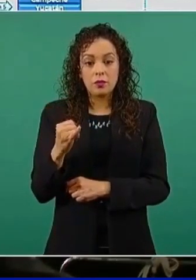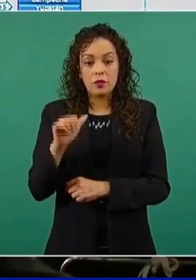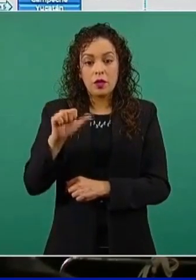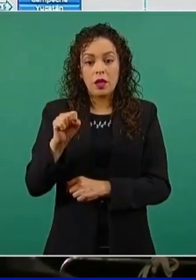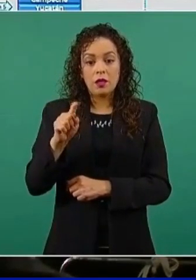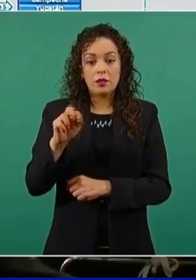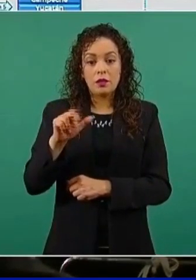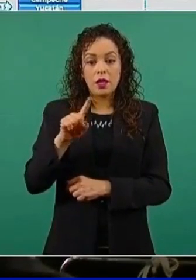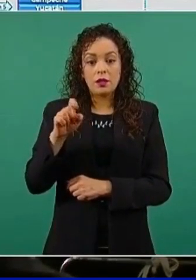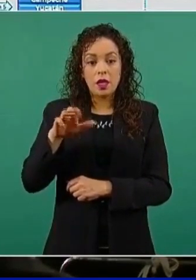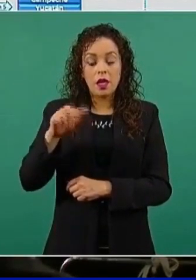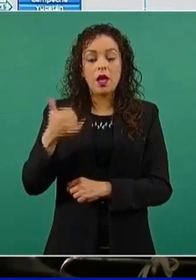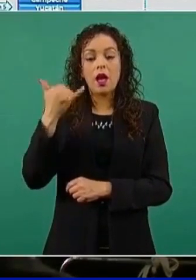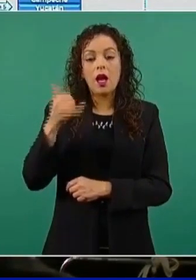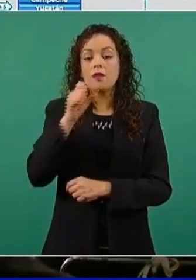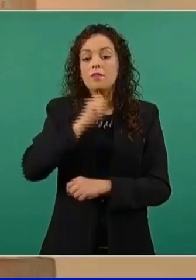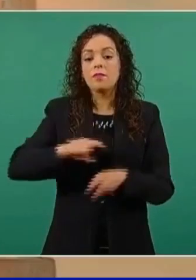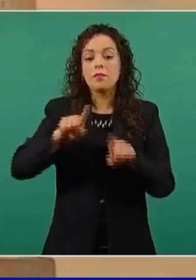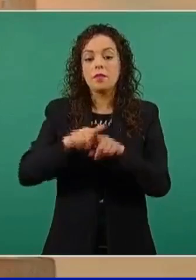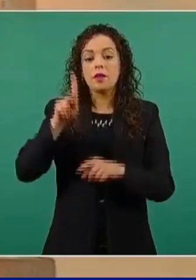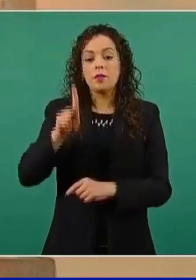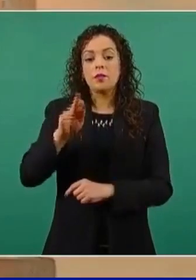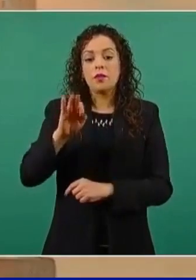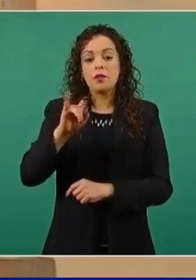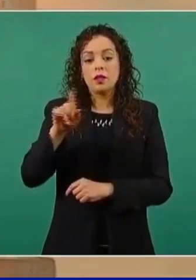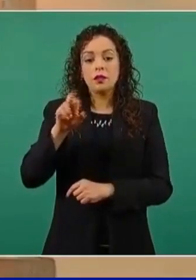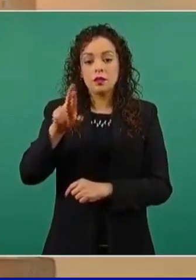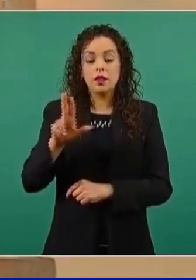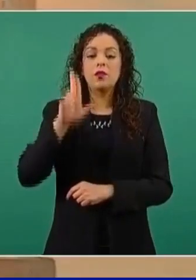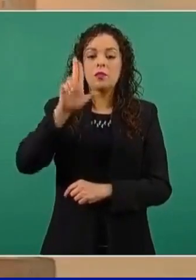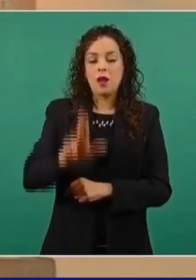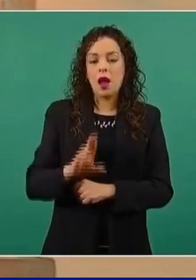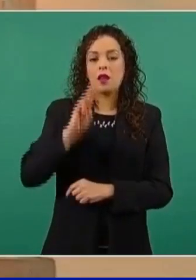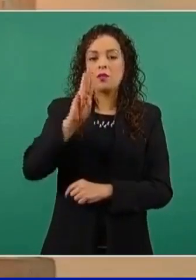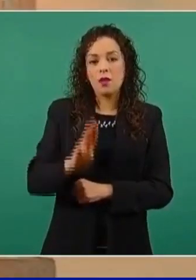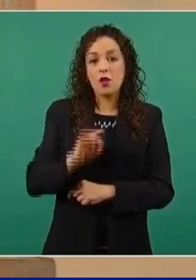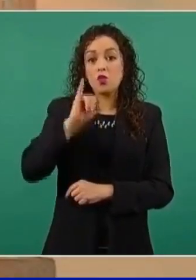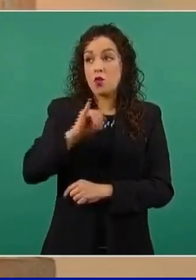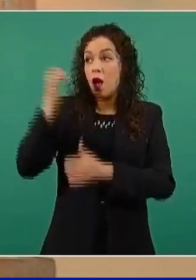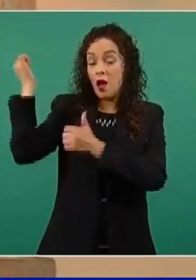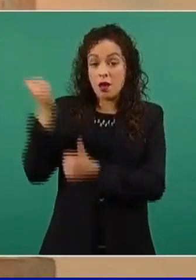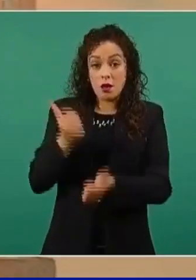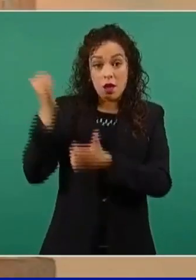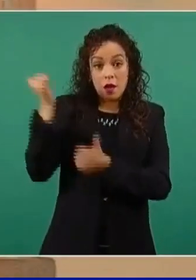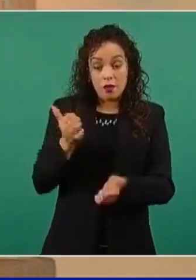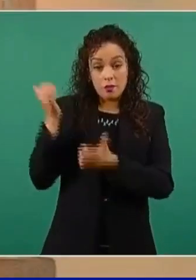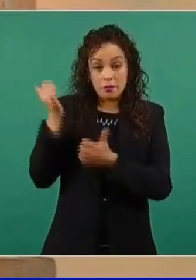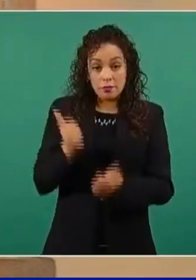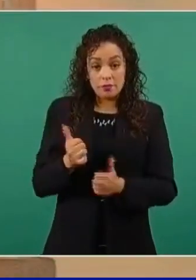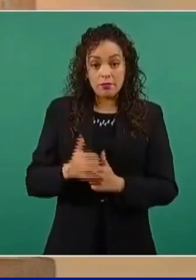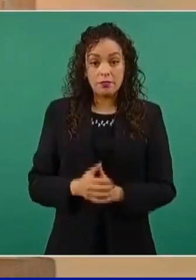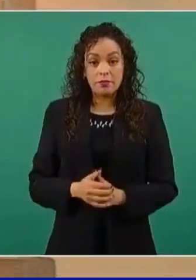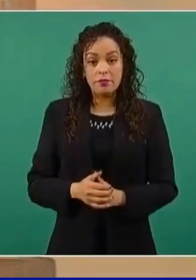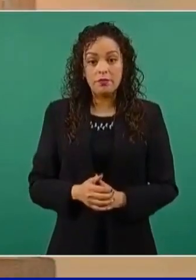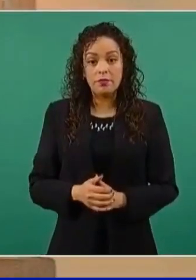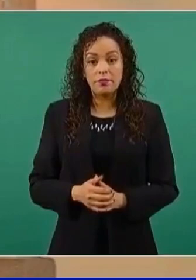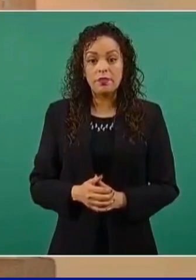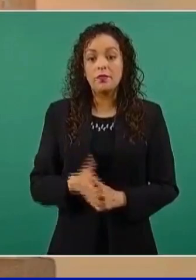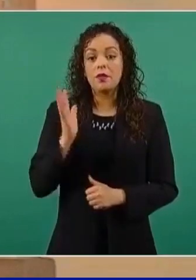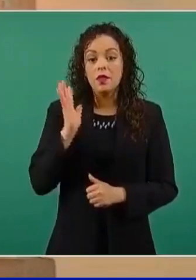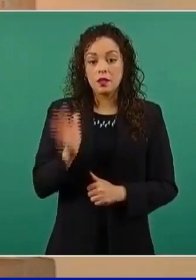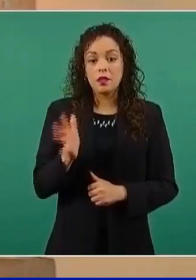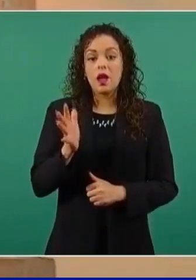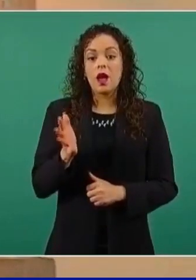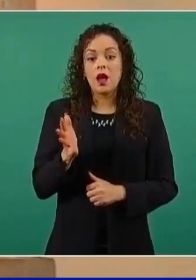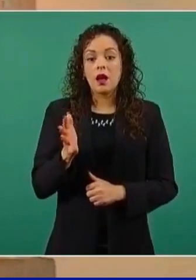dosis de Pfizer que fueron recibidas martes, miércoles y jueves, se realizó la notificación